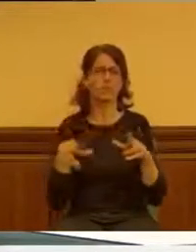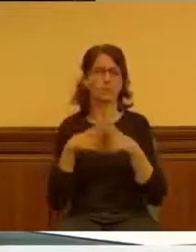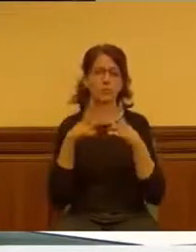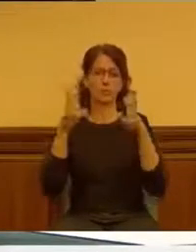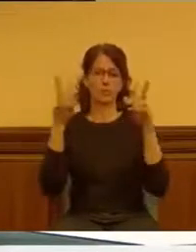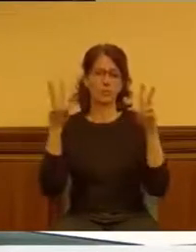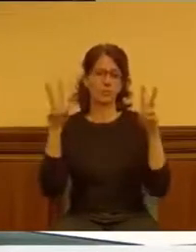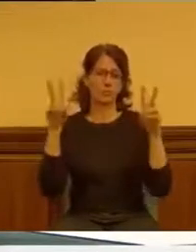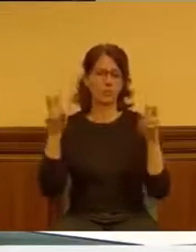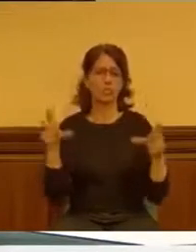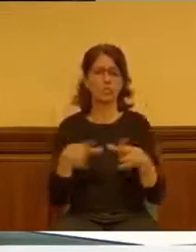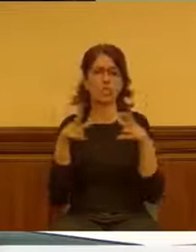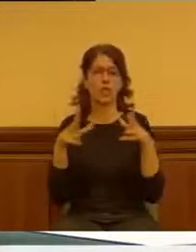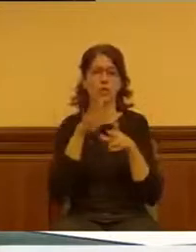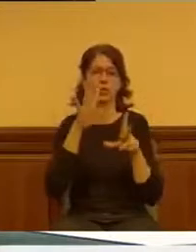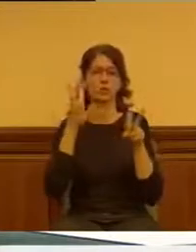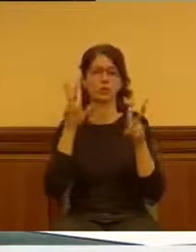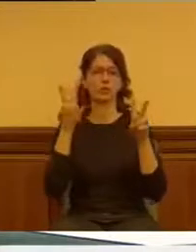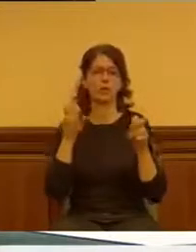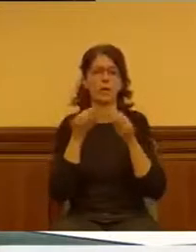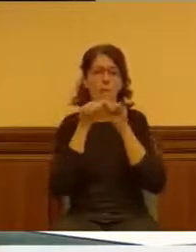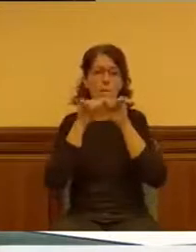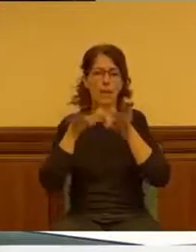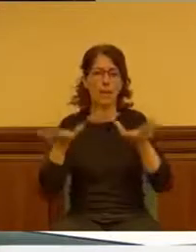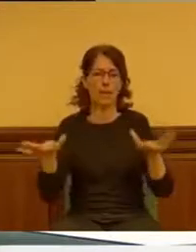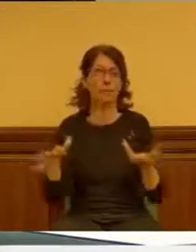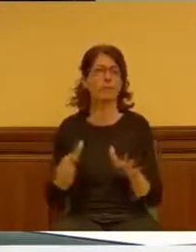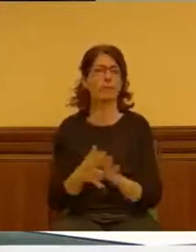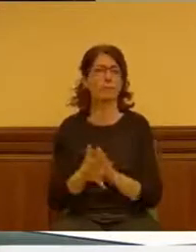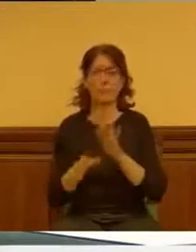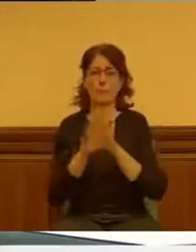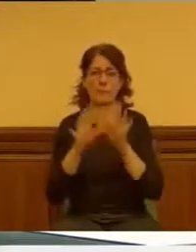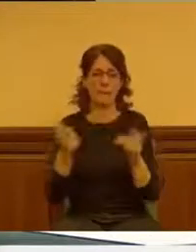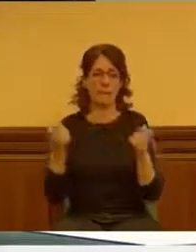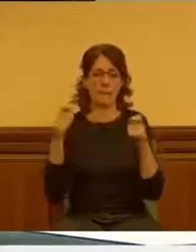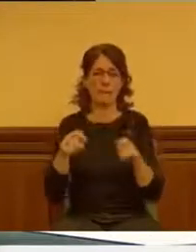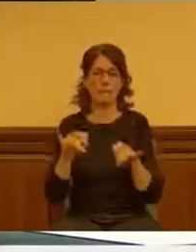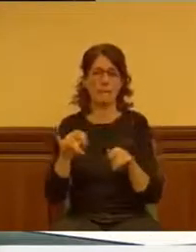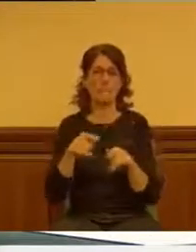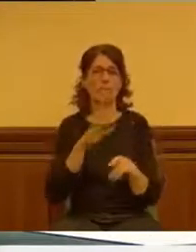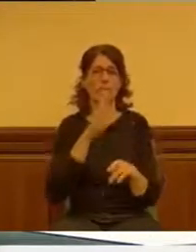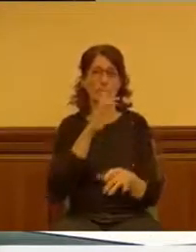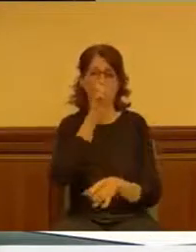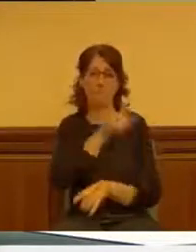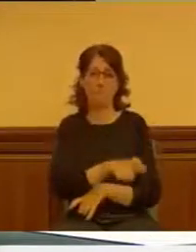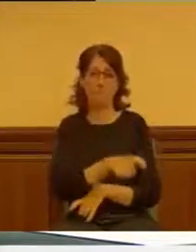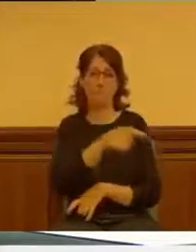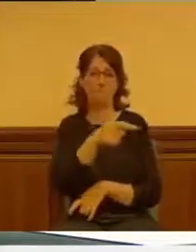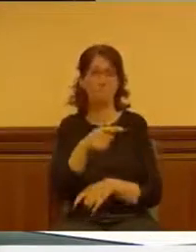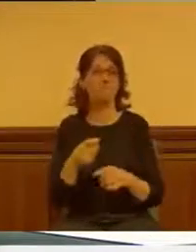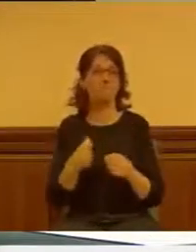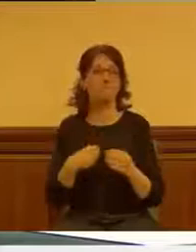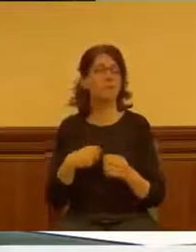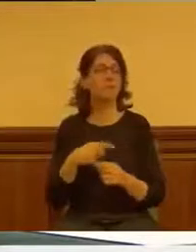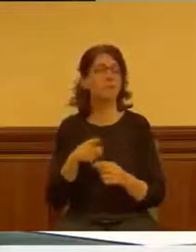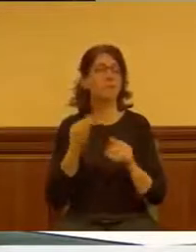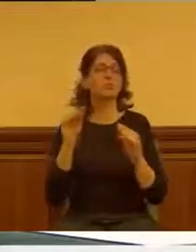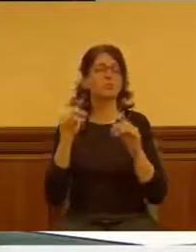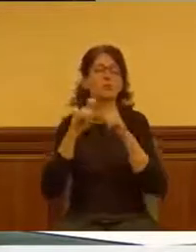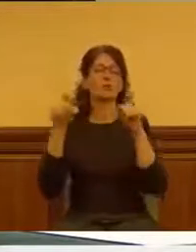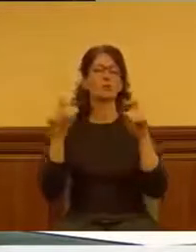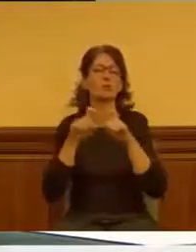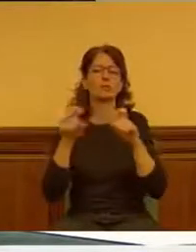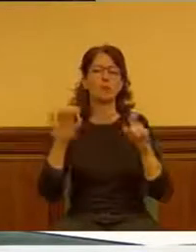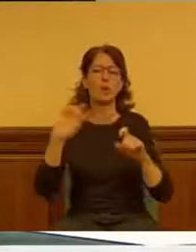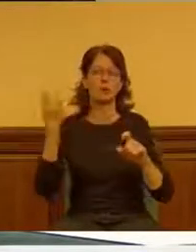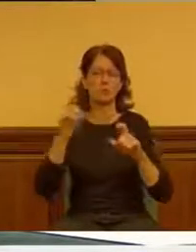la situación de pandemia sí lo aconsejaba y sigue cerrada. Pues esta persona, evidentemente, no creo que ni su empresa ni cualquier